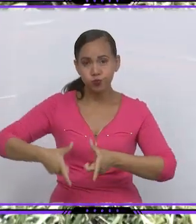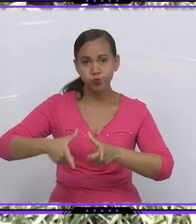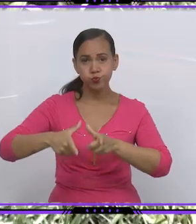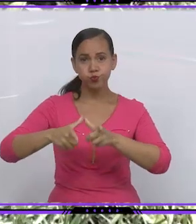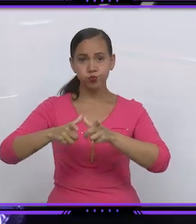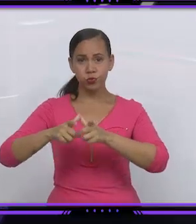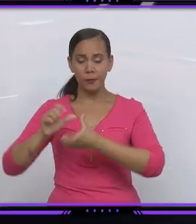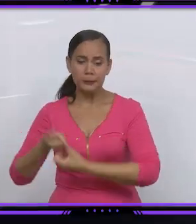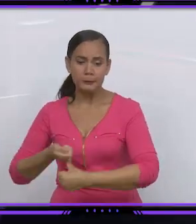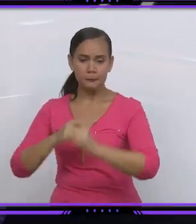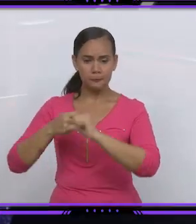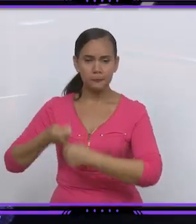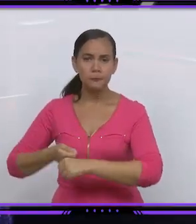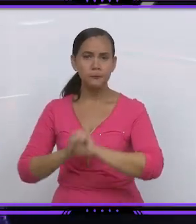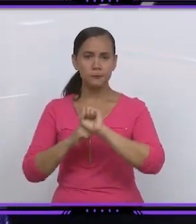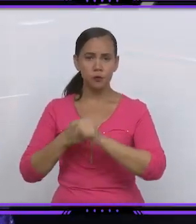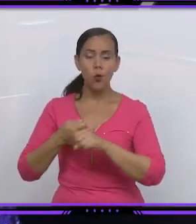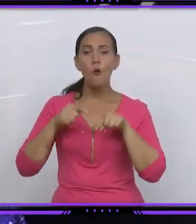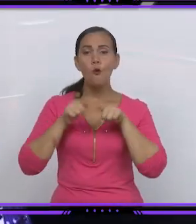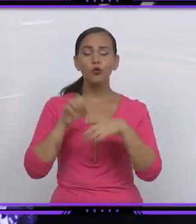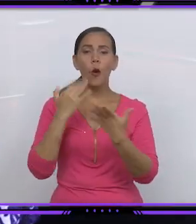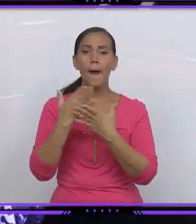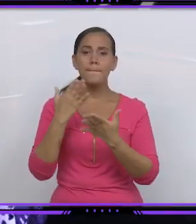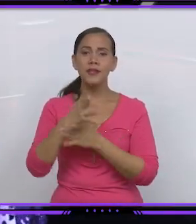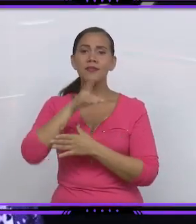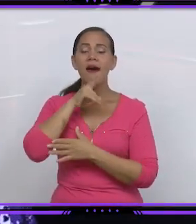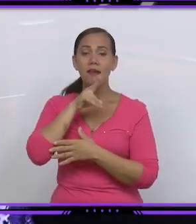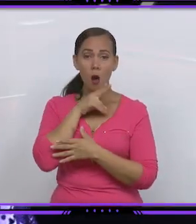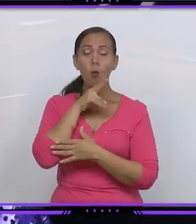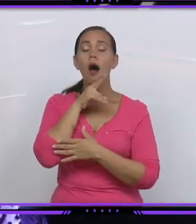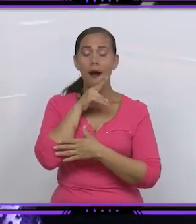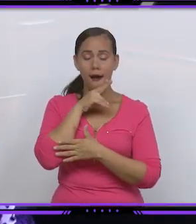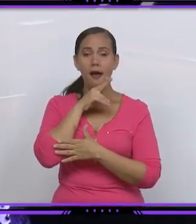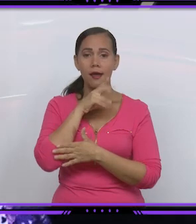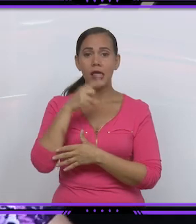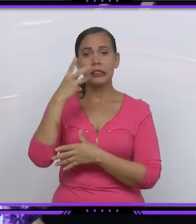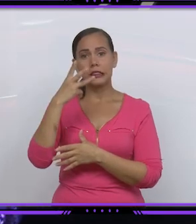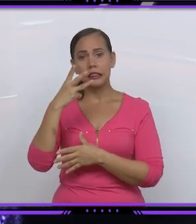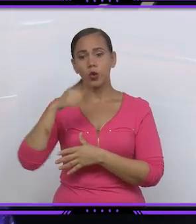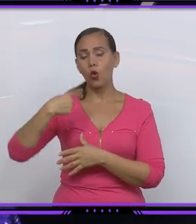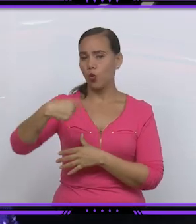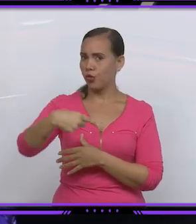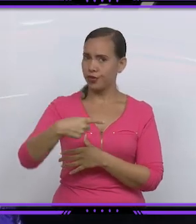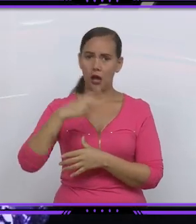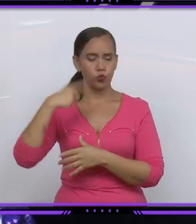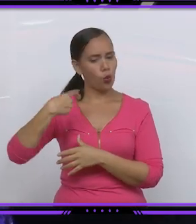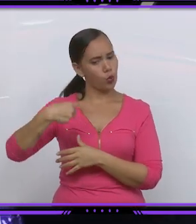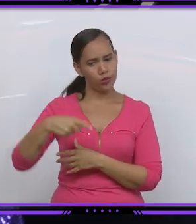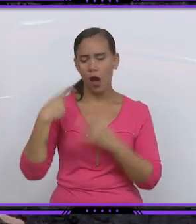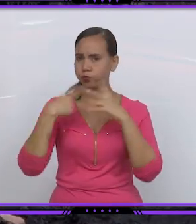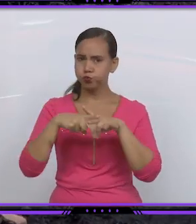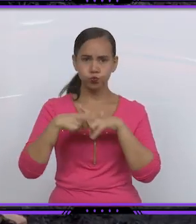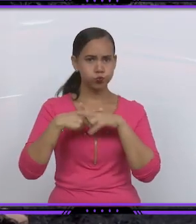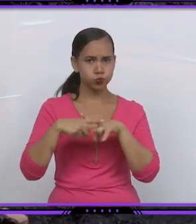la estamos limpiando de conjunto con hidrología con el carro fosa y estamos vertiendo todos los días tres, cuatro viajes de esa batea para que no se desborde y poder